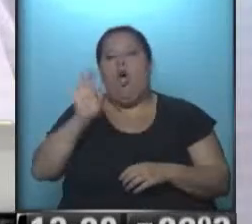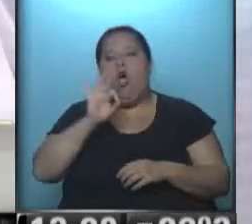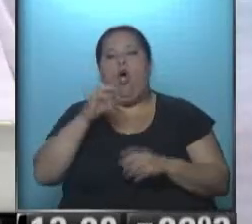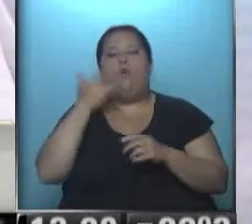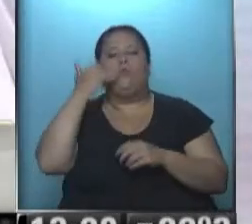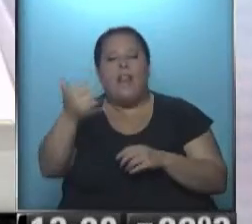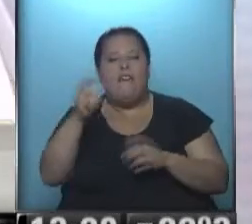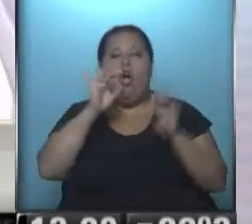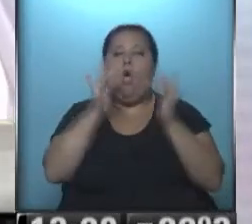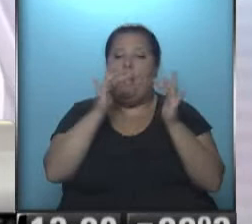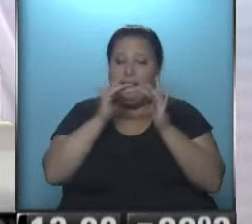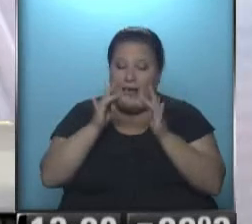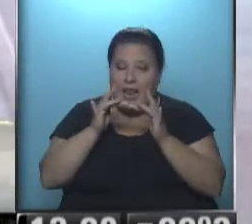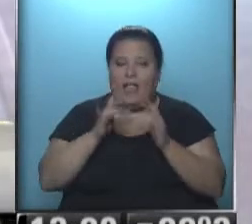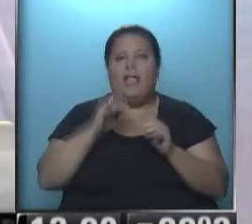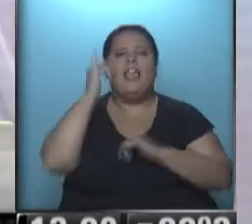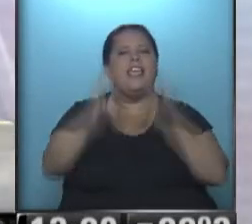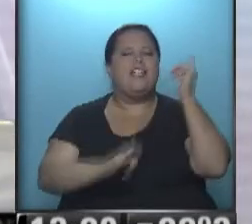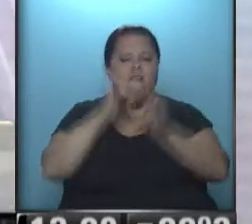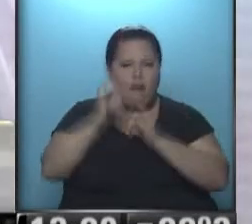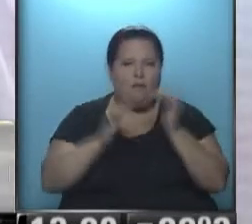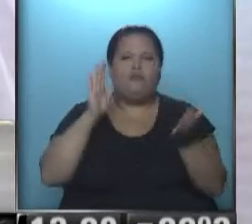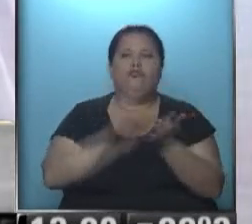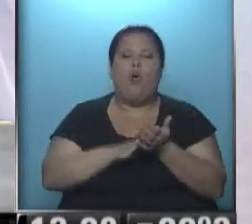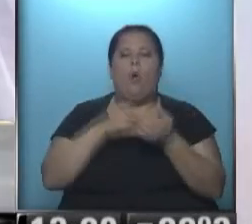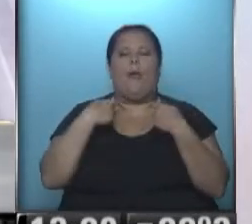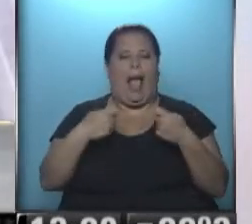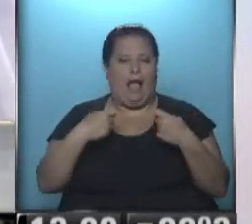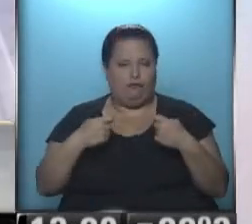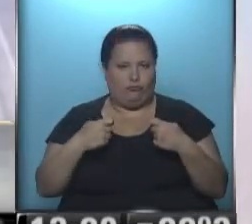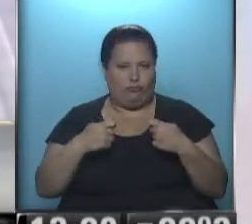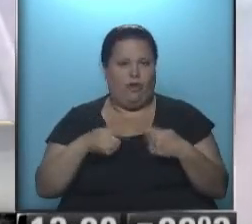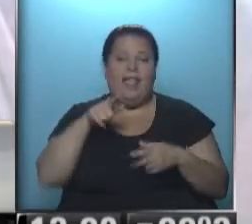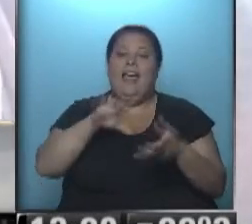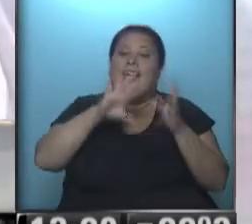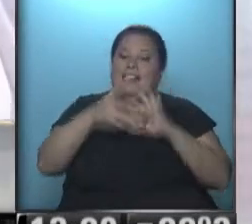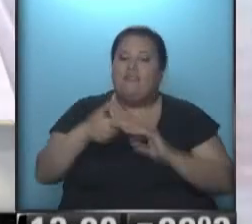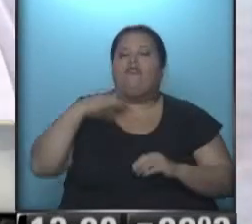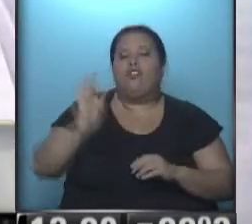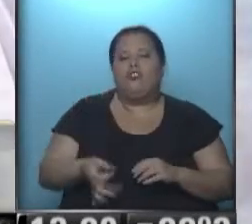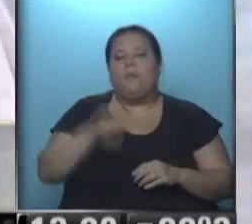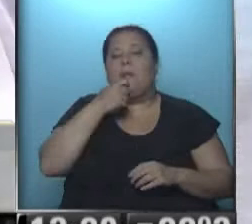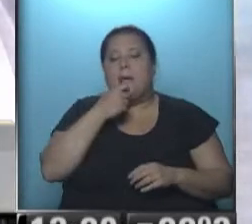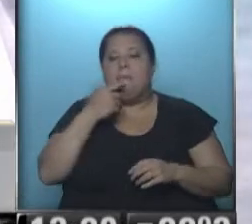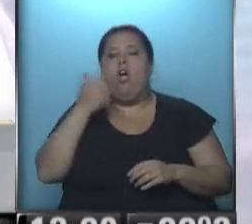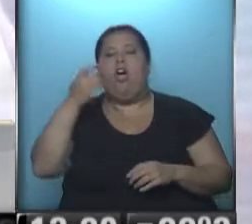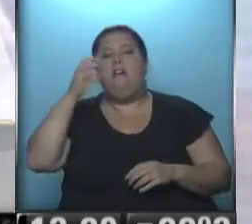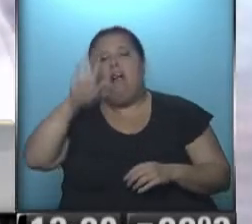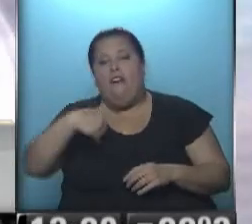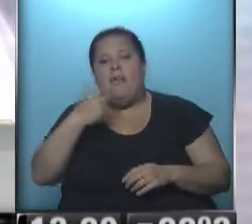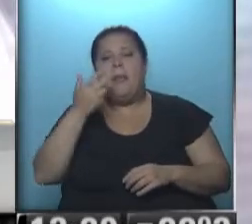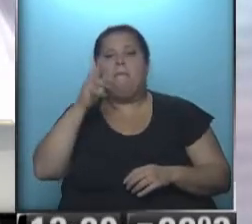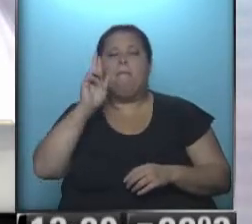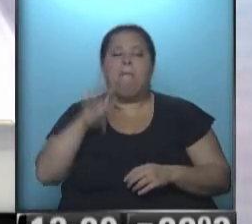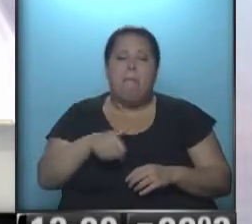línea de atención o en la página web toda la información relacionada con los consumos y de esa forma uno sabe si, por ejemplo, le conviene más contratar el plan